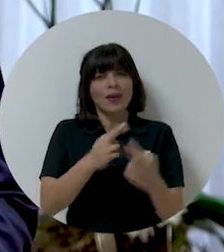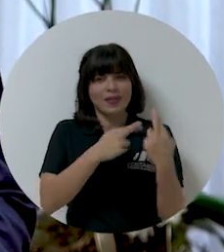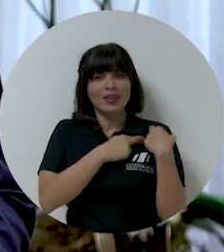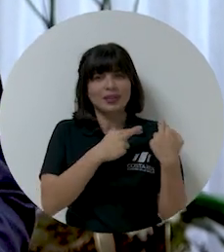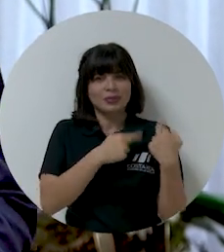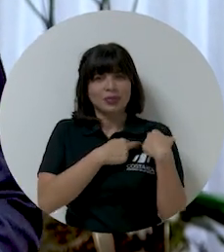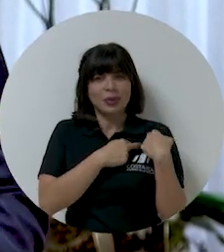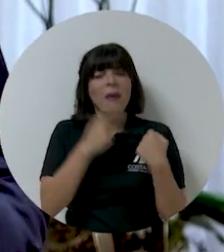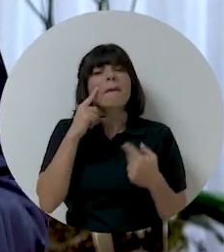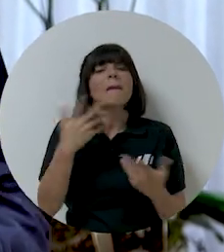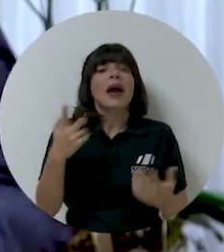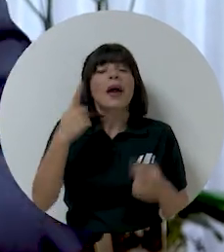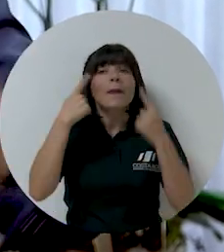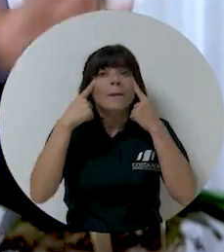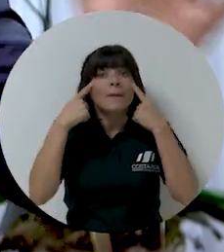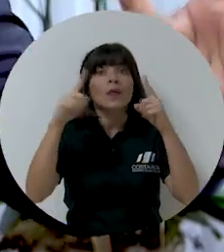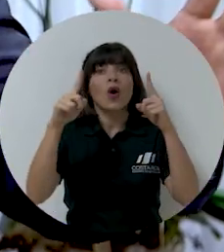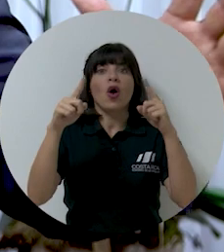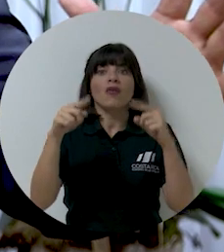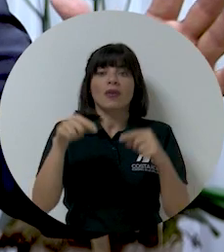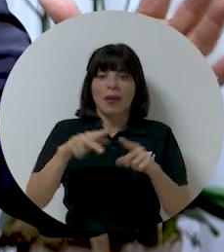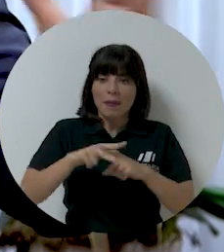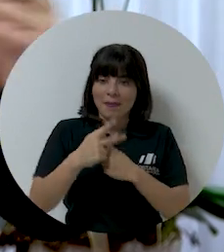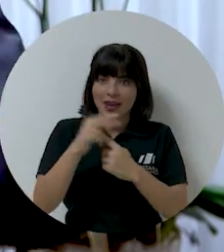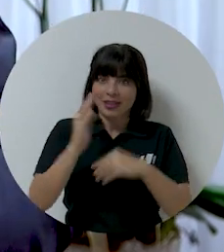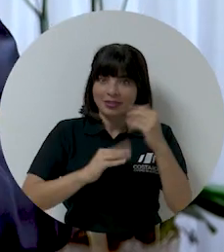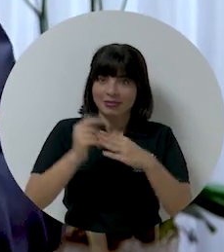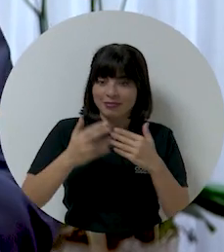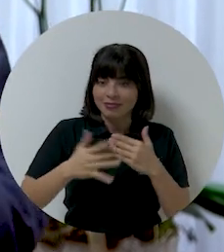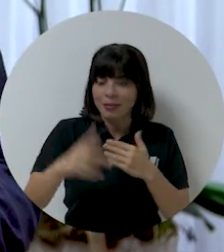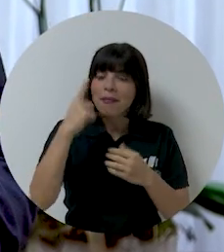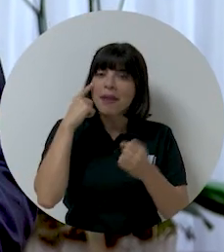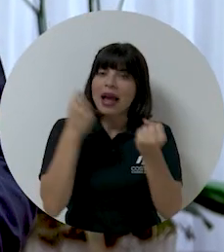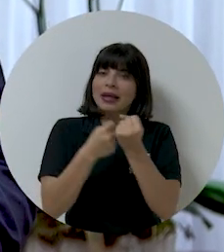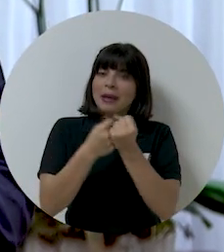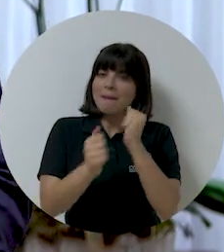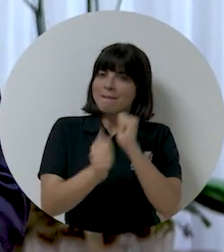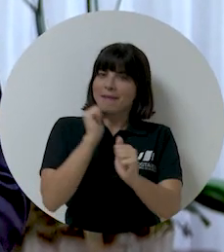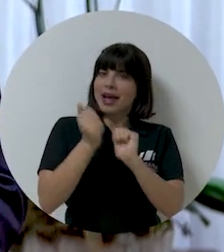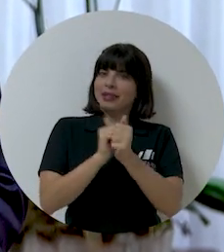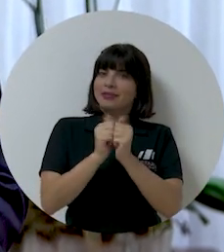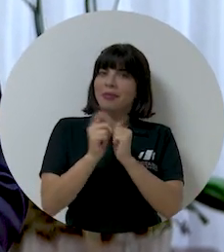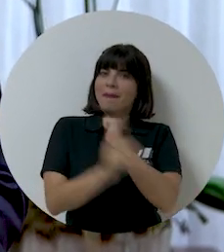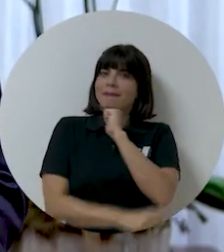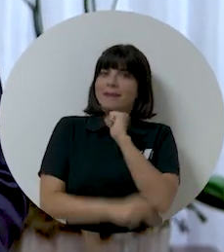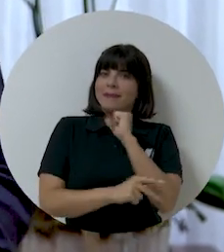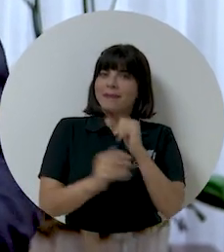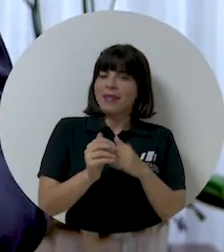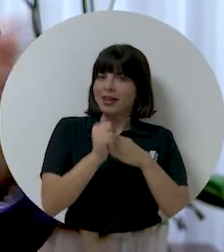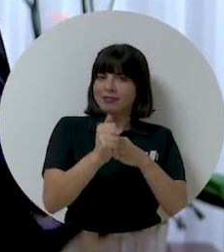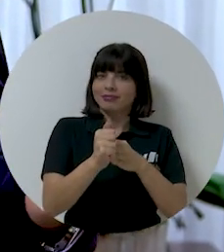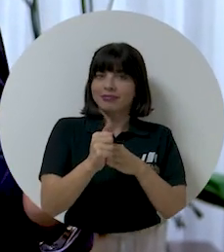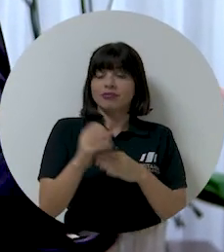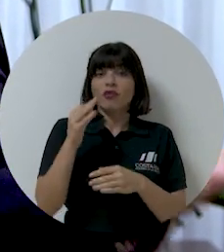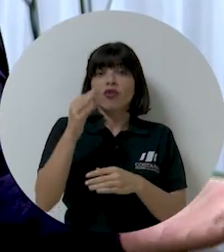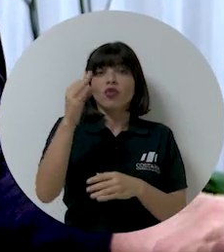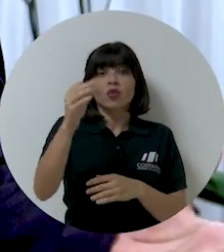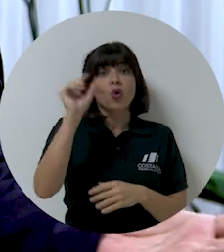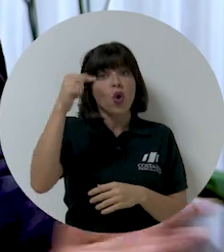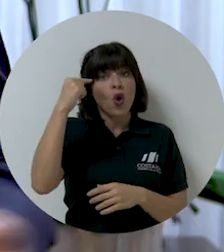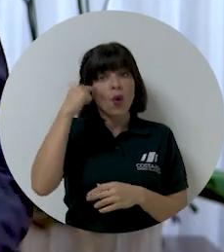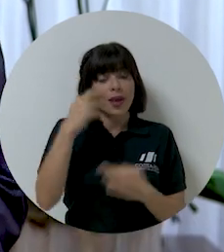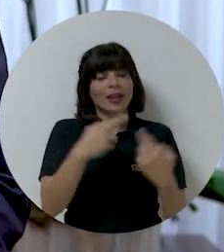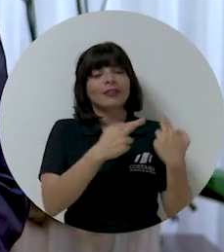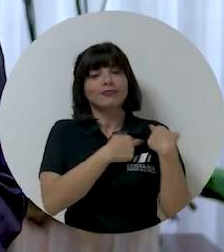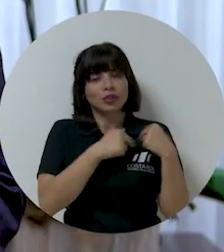responsabilidad para que al fin despegue esta obra y seguir aportando a la competitividad de nuestro país. Corresponderá a futuros